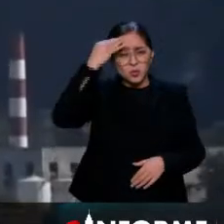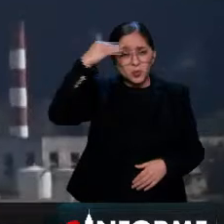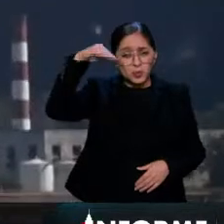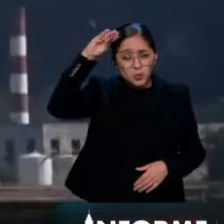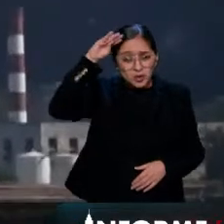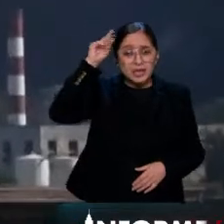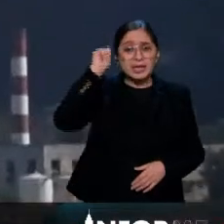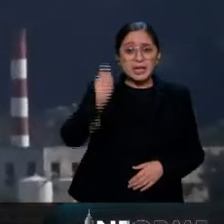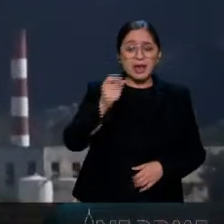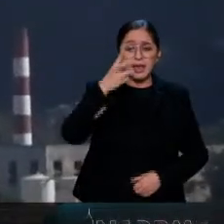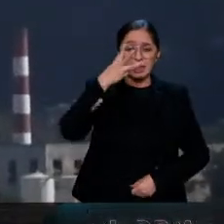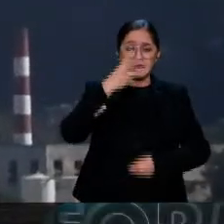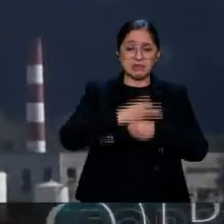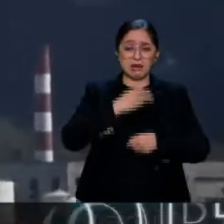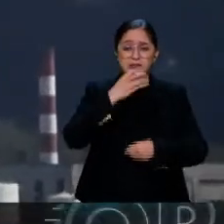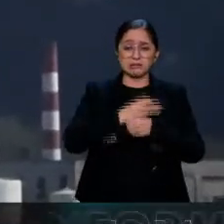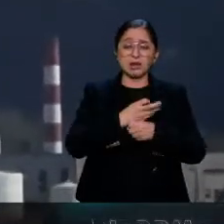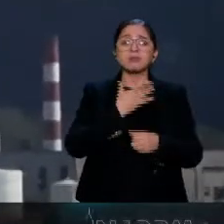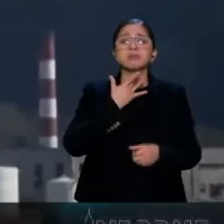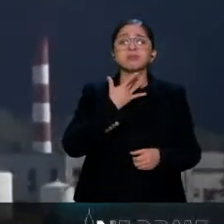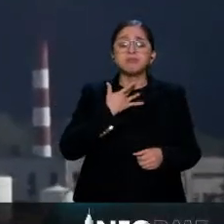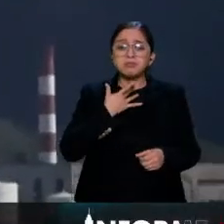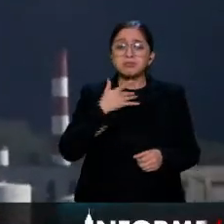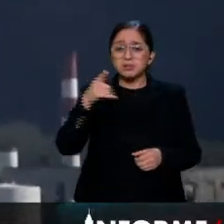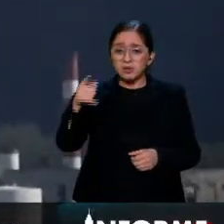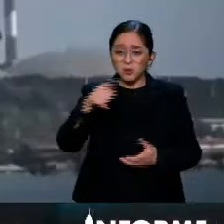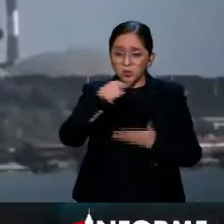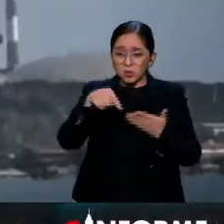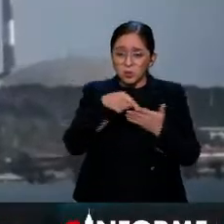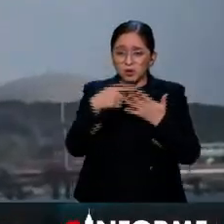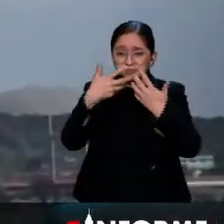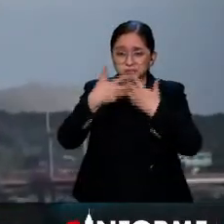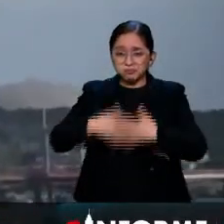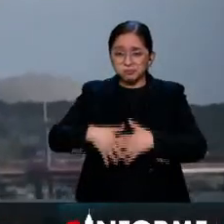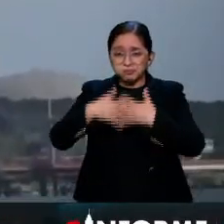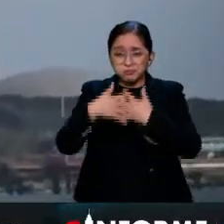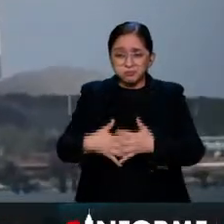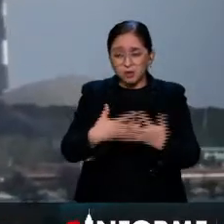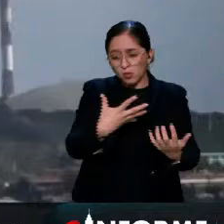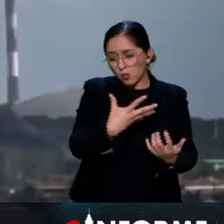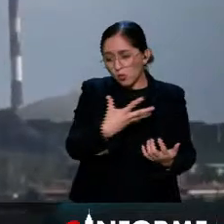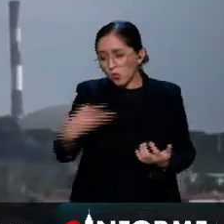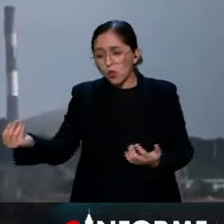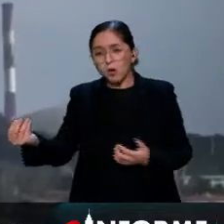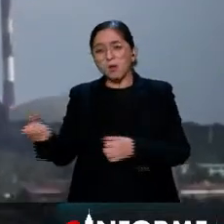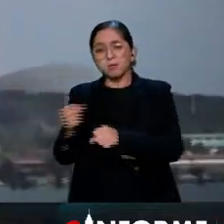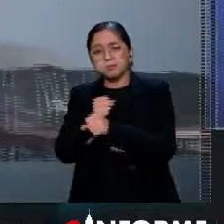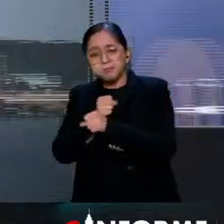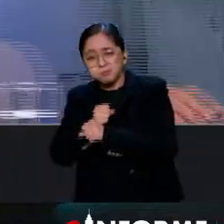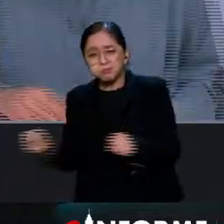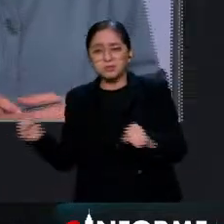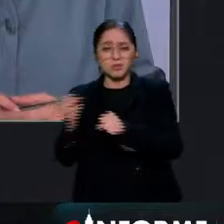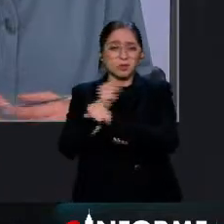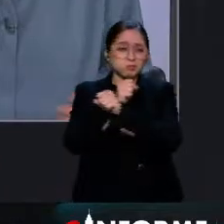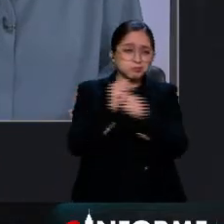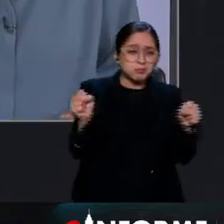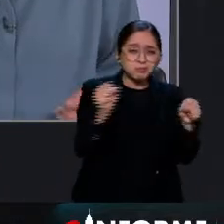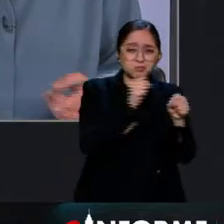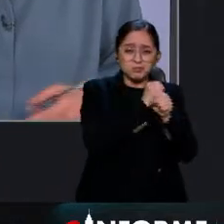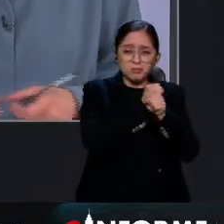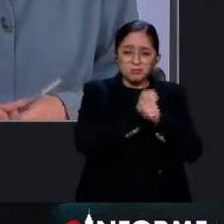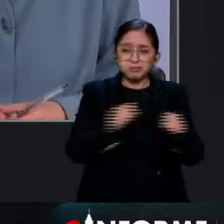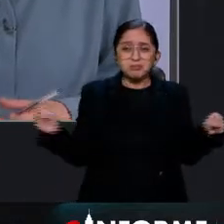tanque de combustible en la zona industrial fue alcanzado por las llamas comprometiendo a otros cinco que hay en el lugar para